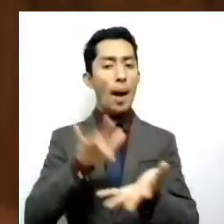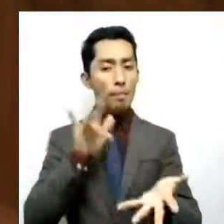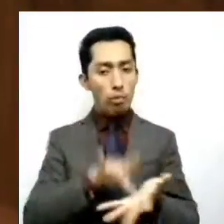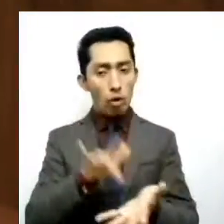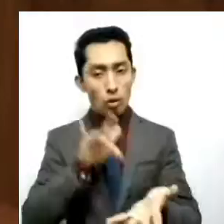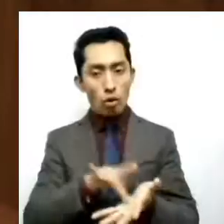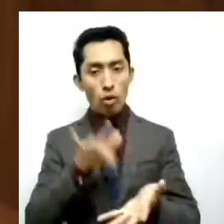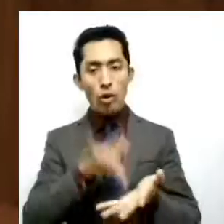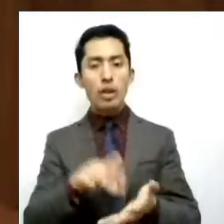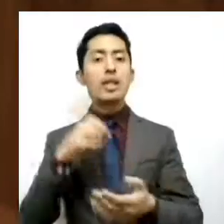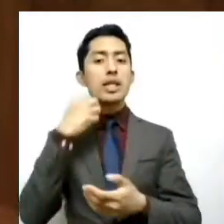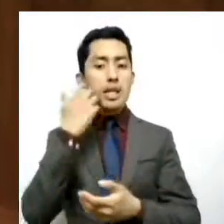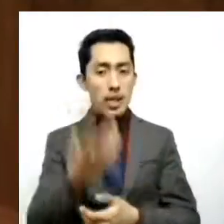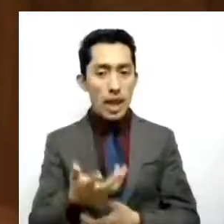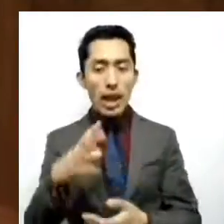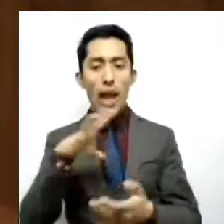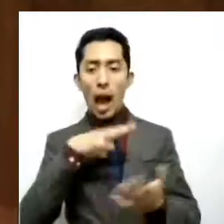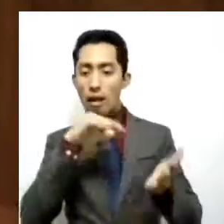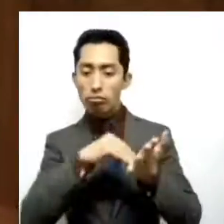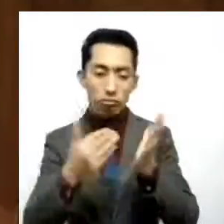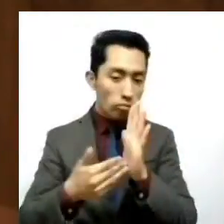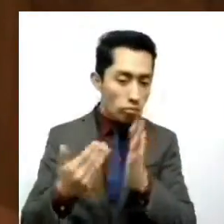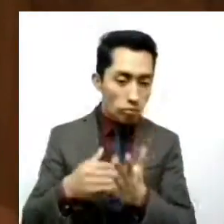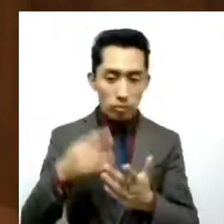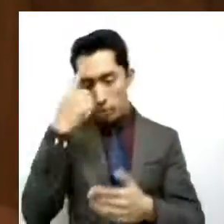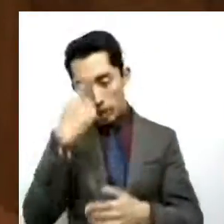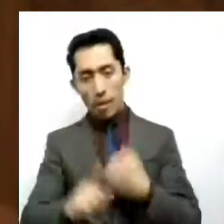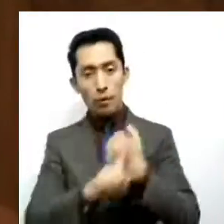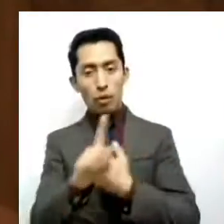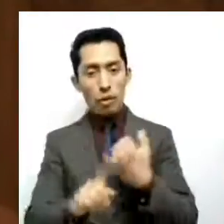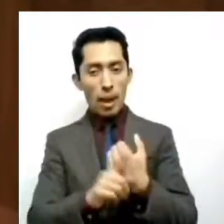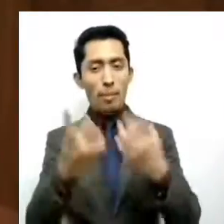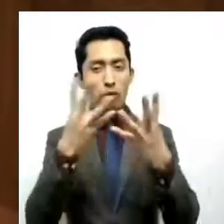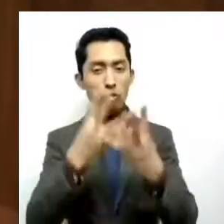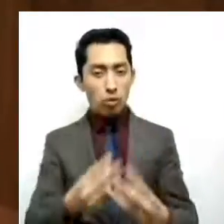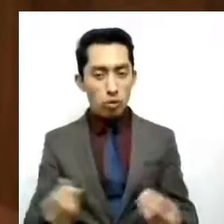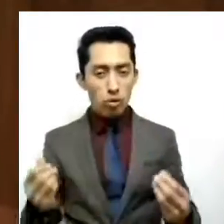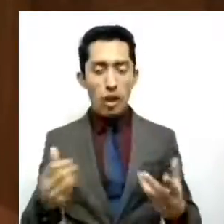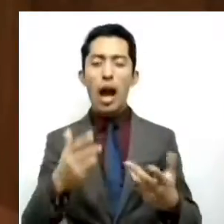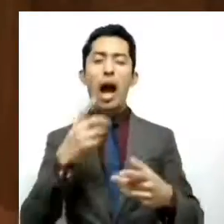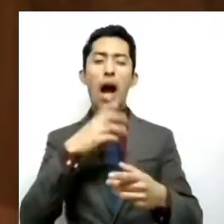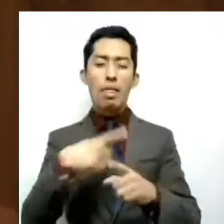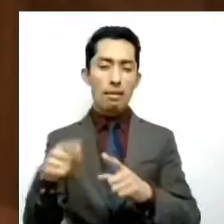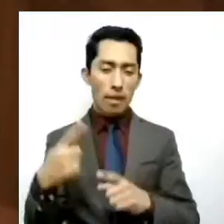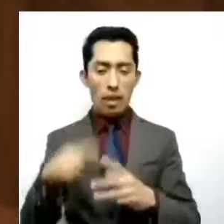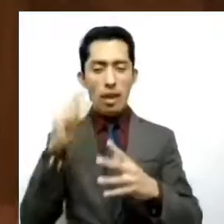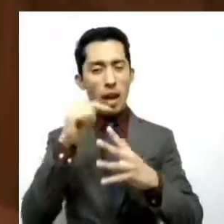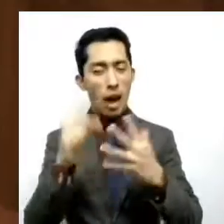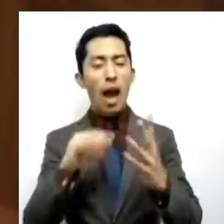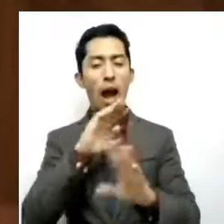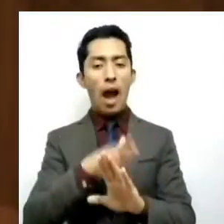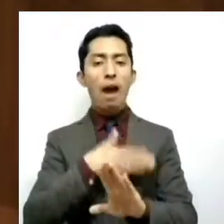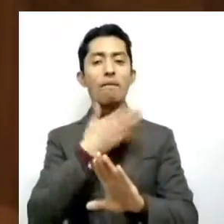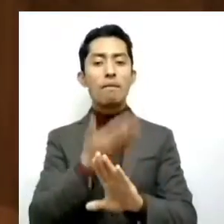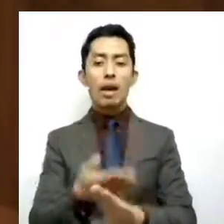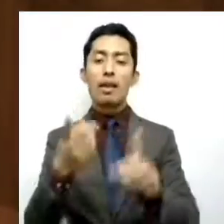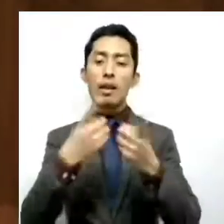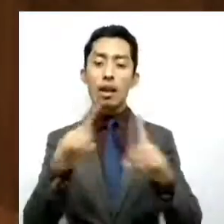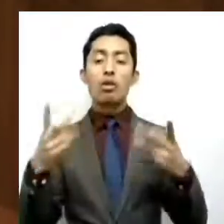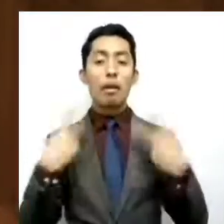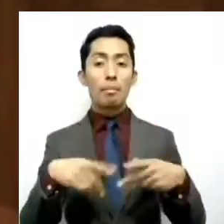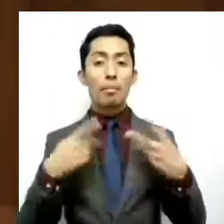la búsqueda de alternativas y soluciones a problemas ingentes que afectan el desarrollo de las personas